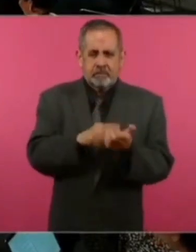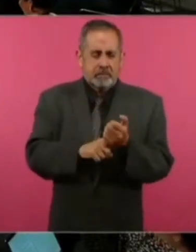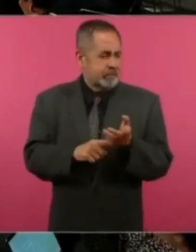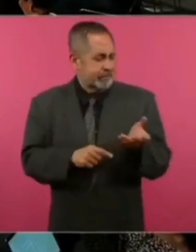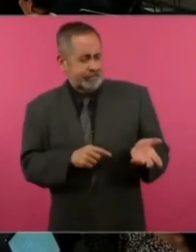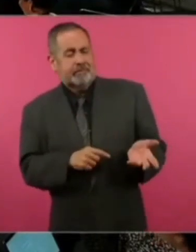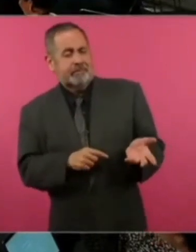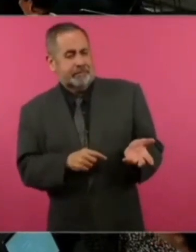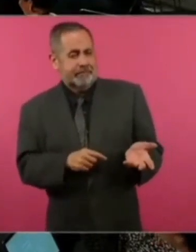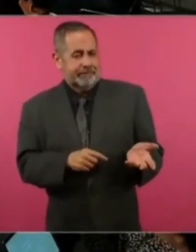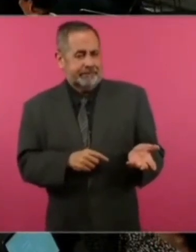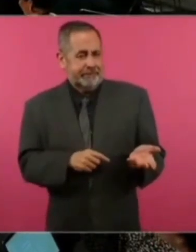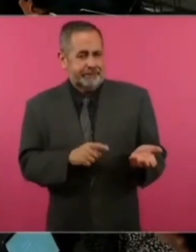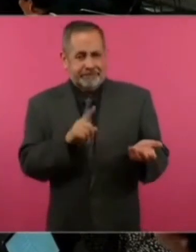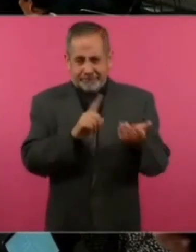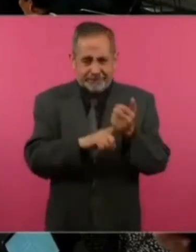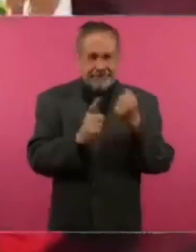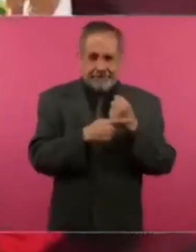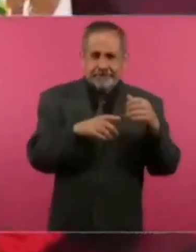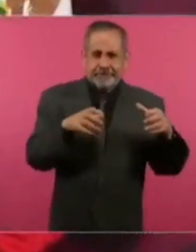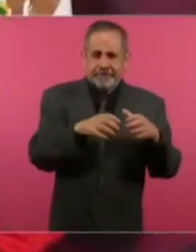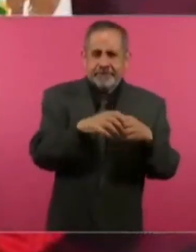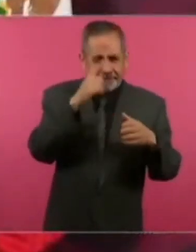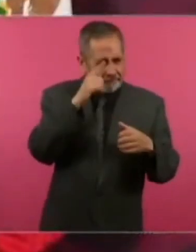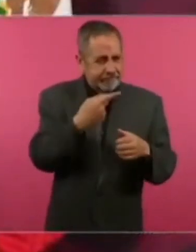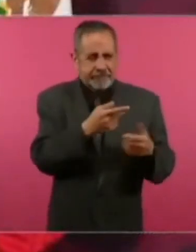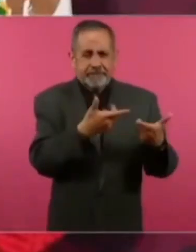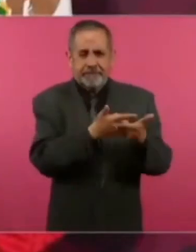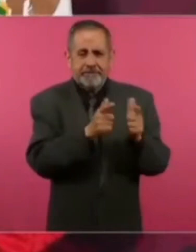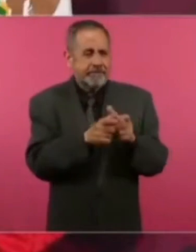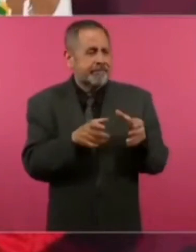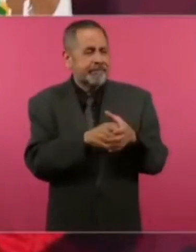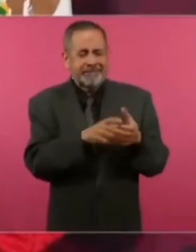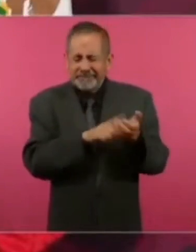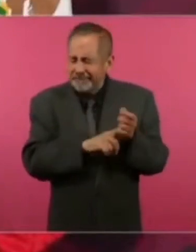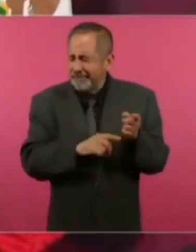para el bloque conservador